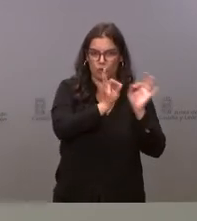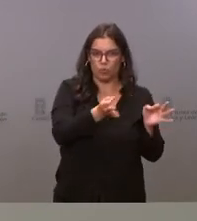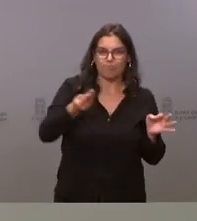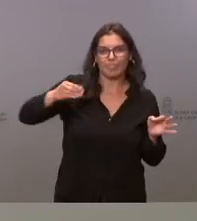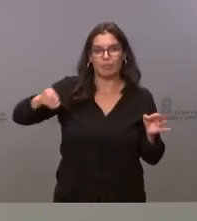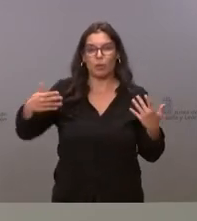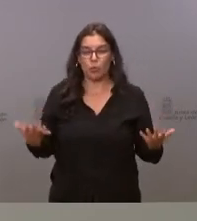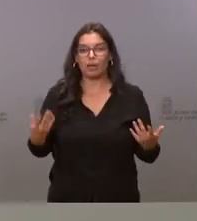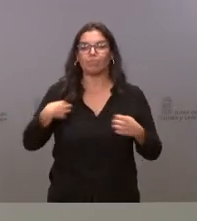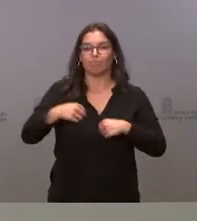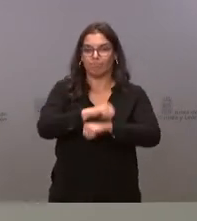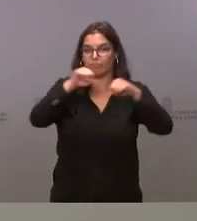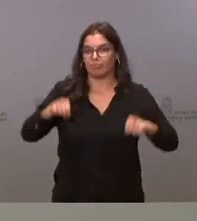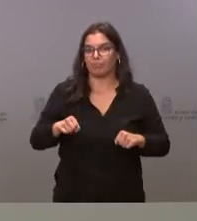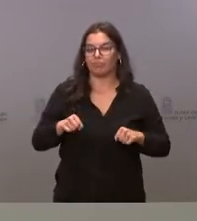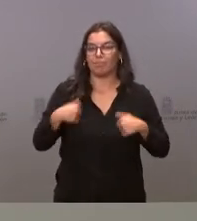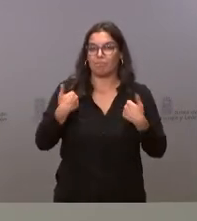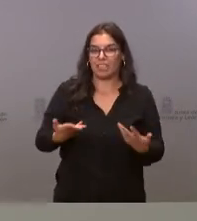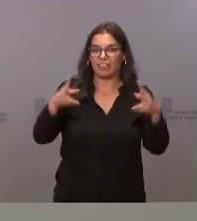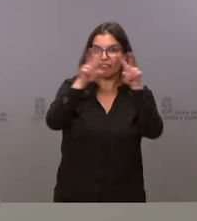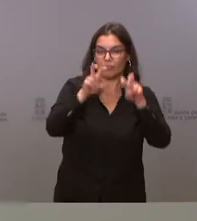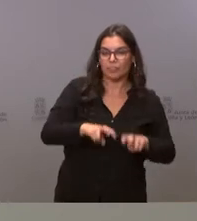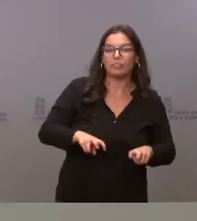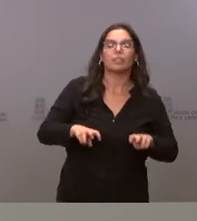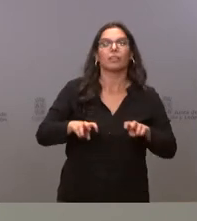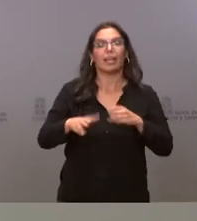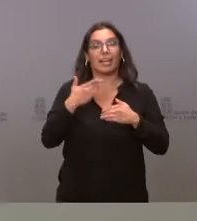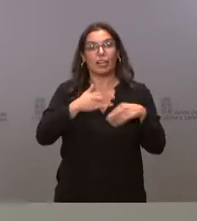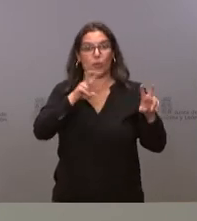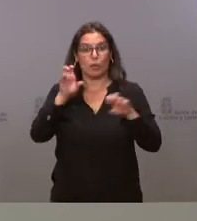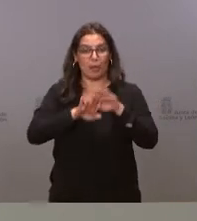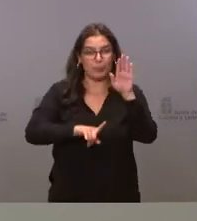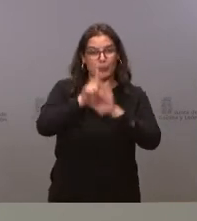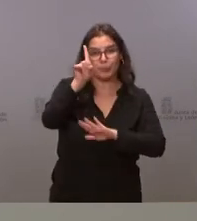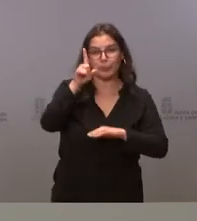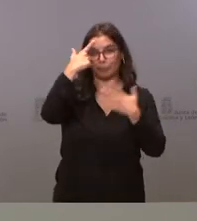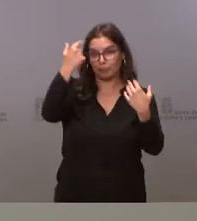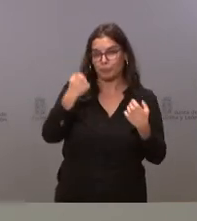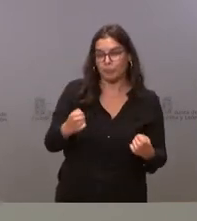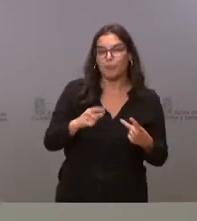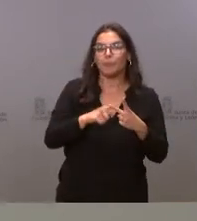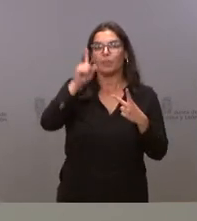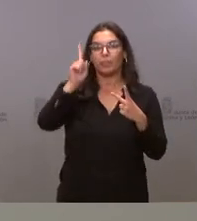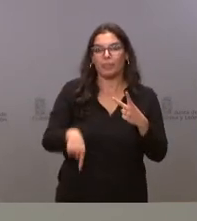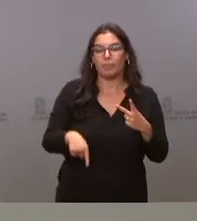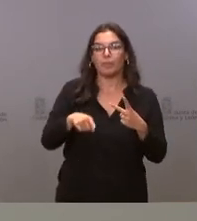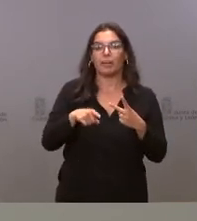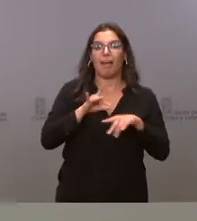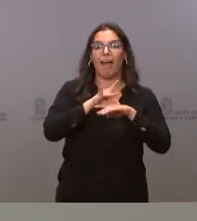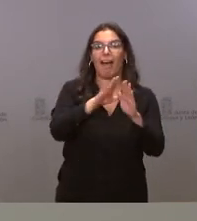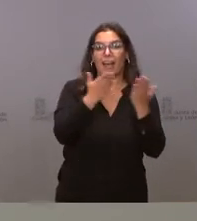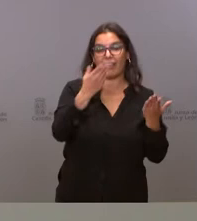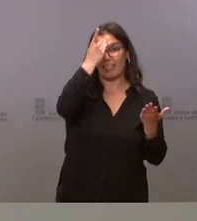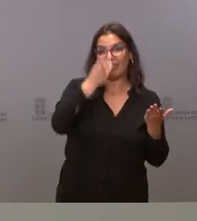fortalecer la investigación y la innovación en Castilla y León para avanzar en la especialización, desarrollar la agenda digital de Castilla y León